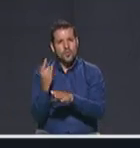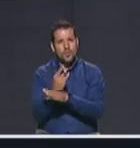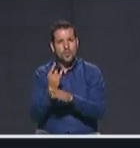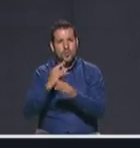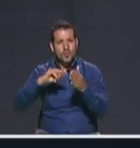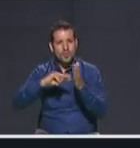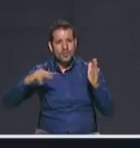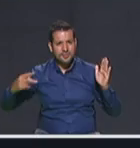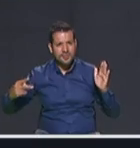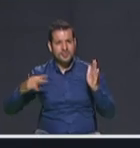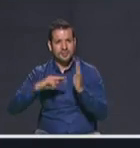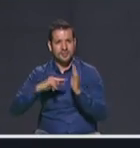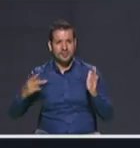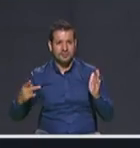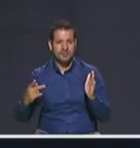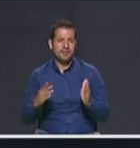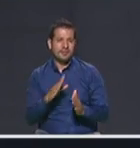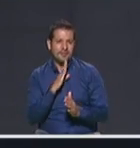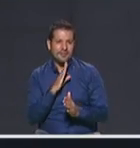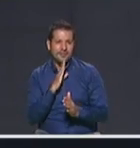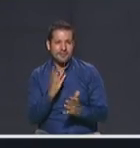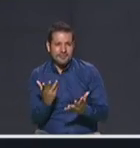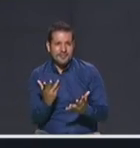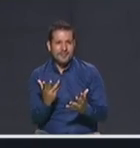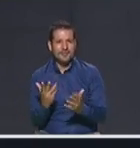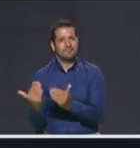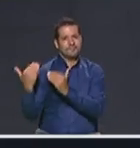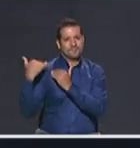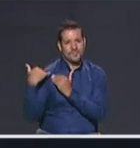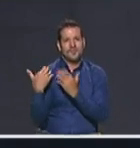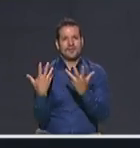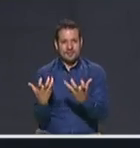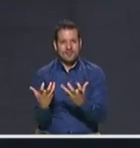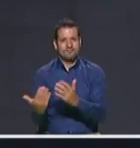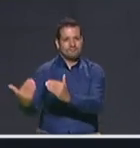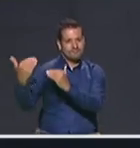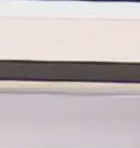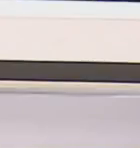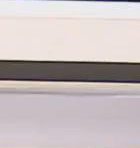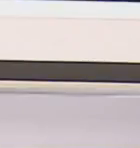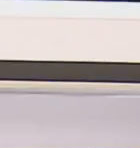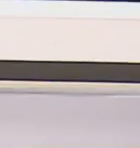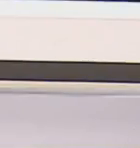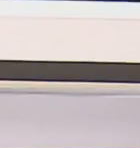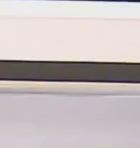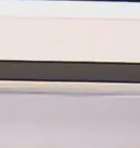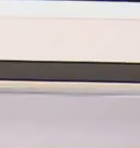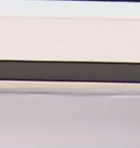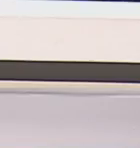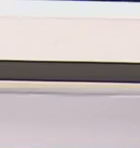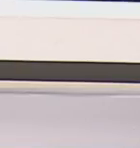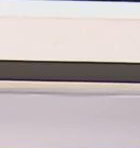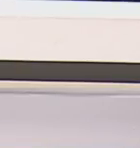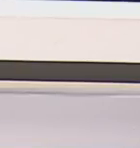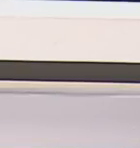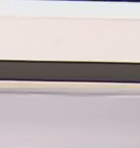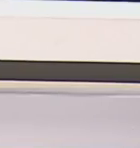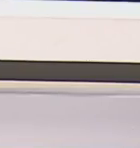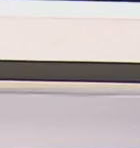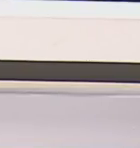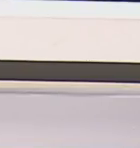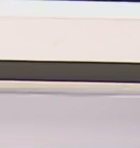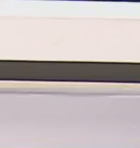blindar el territorio, ese precisamente somos nosotros. Y eso es exactamente lo que vamos a hacer. Candidato, como contrapregunta, hay 30 segundos para responder.